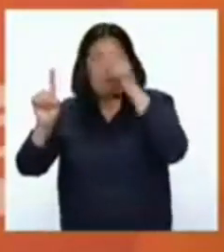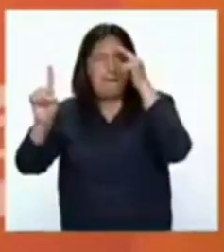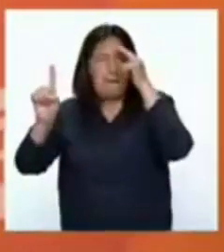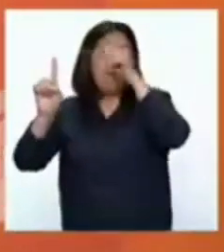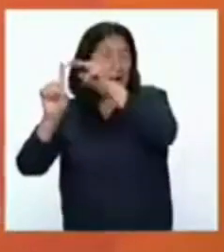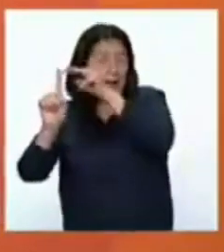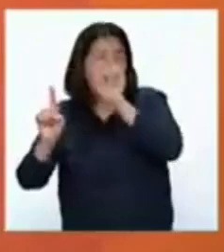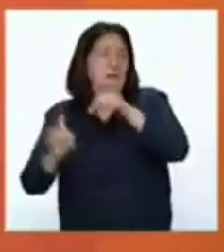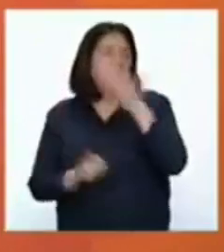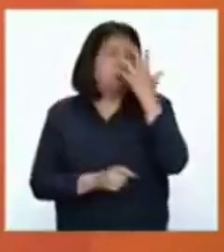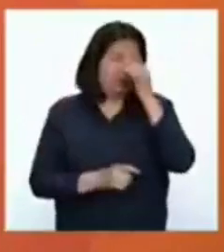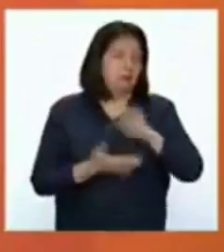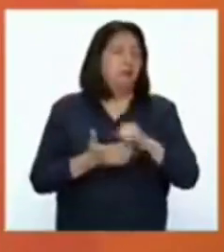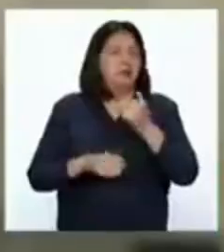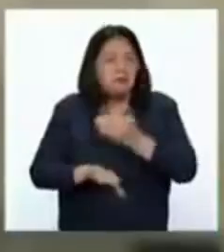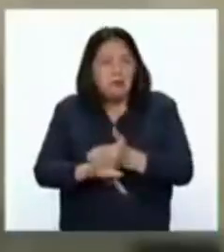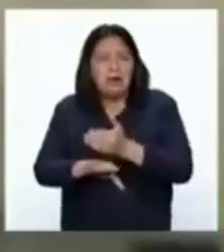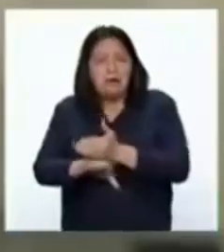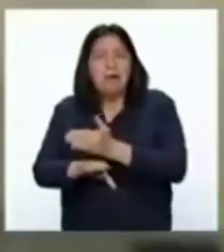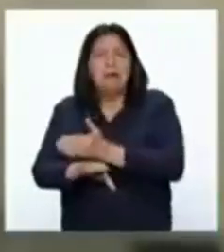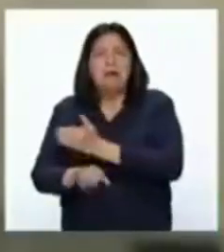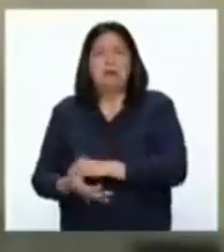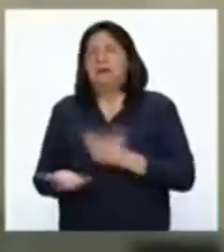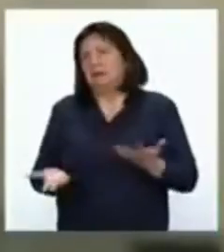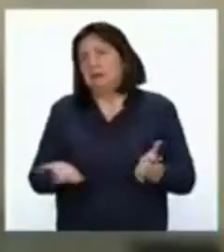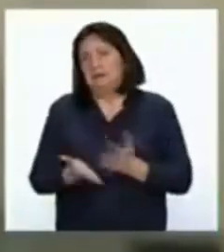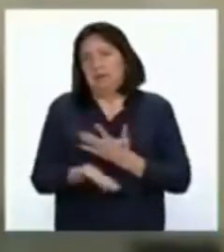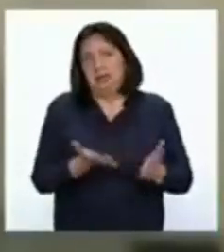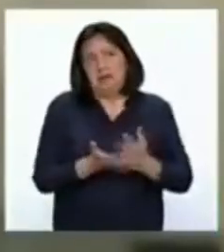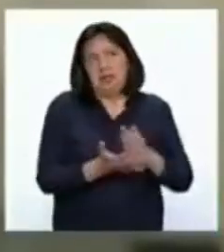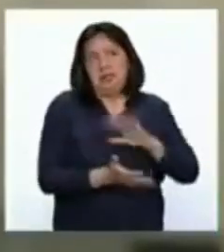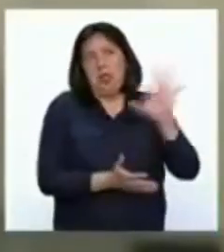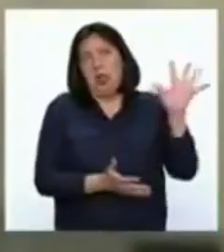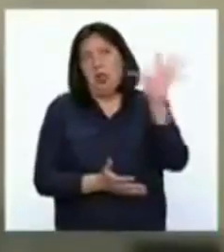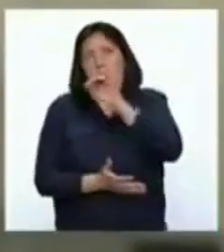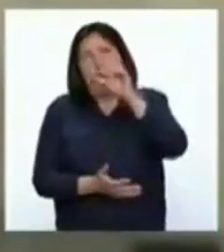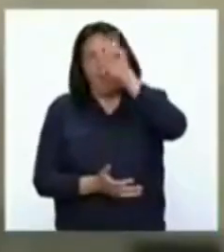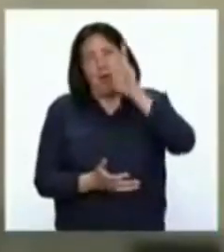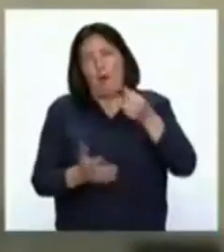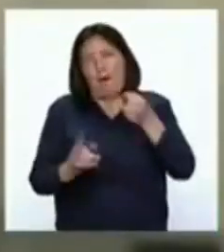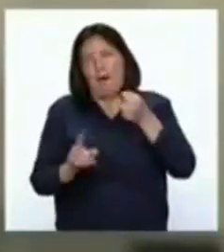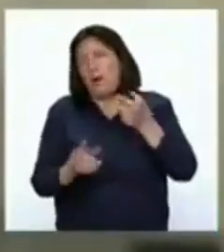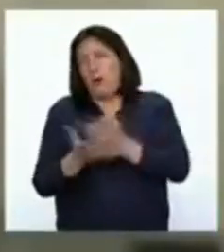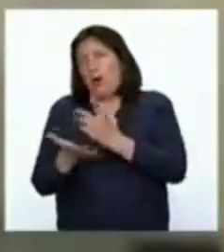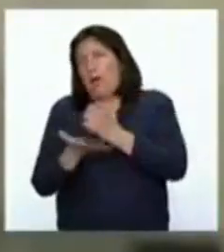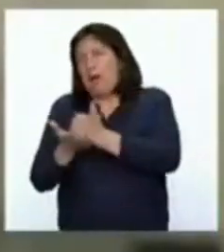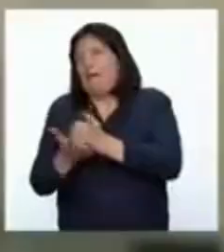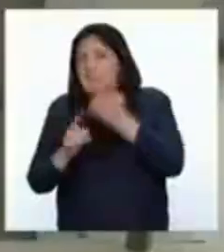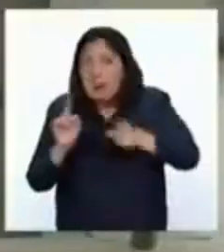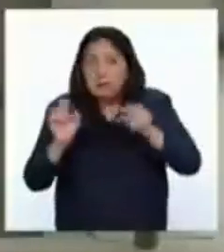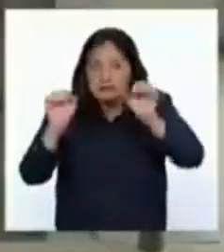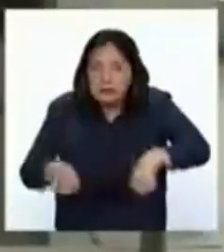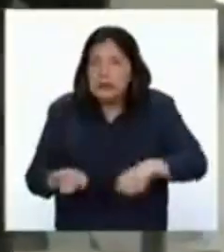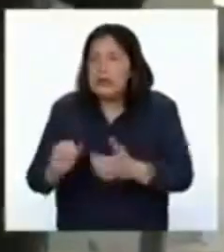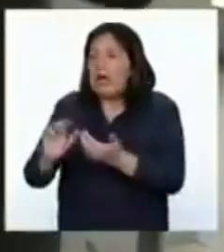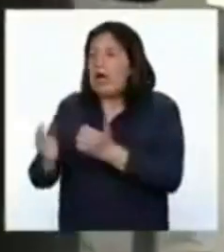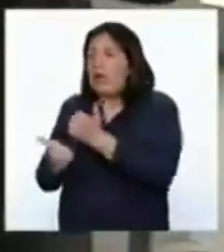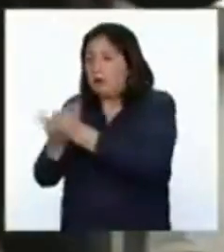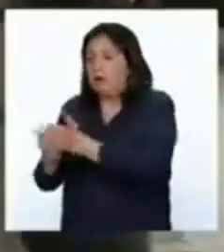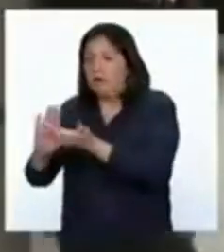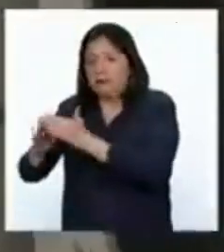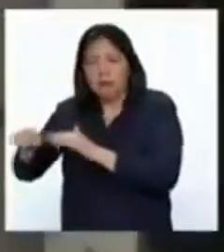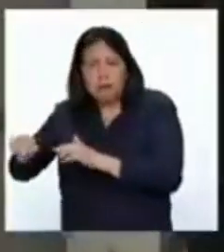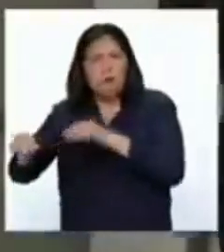porque se ve si se pasa avanzando. No haremos un impacto en todo el Perú, pero que contar que haremos en una comunidad y muchos,